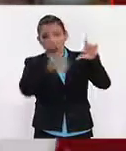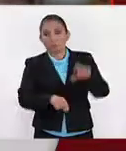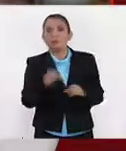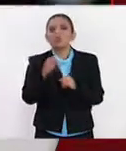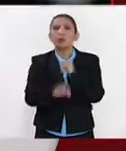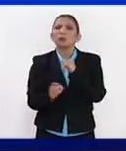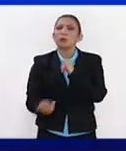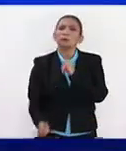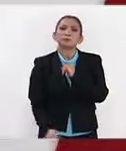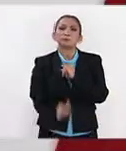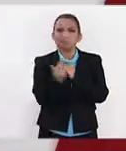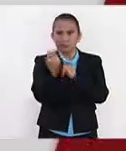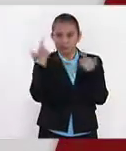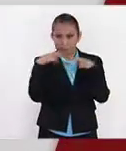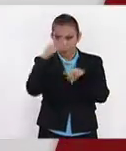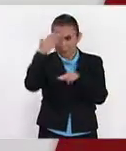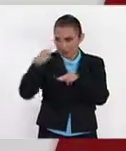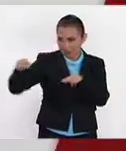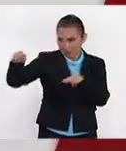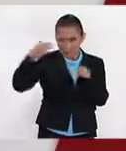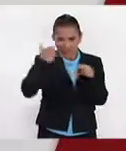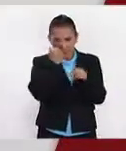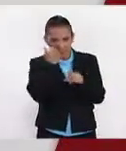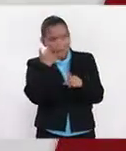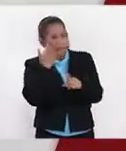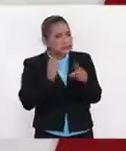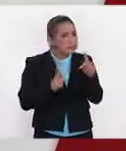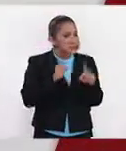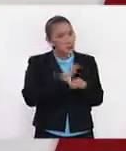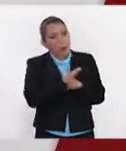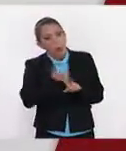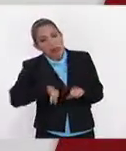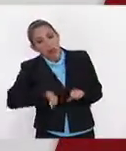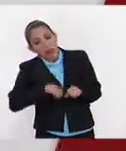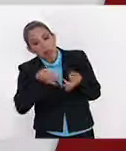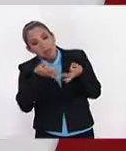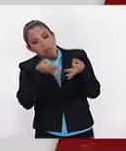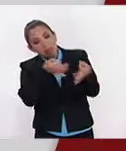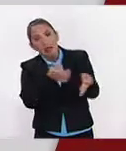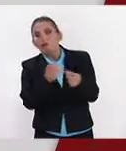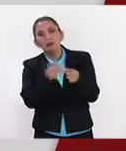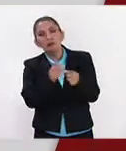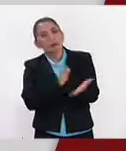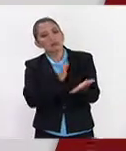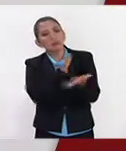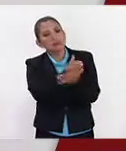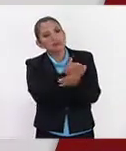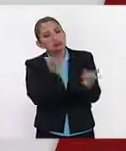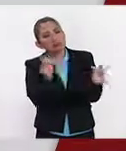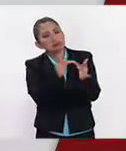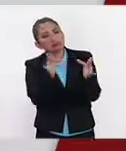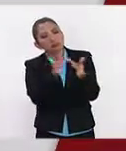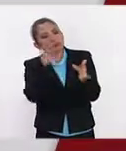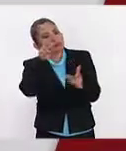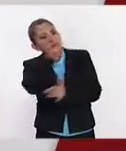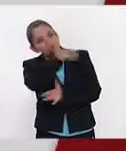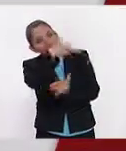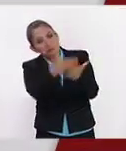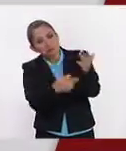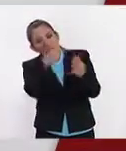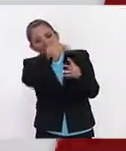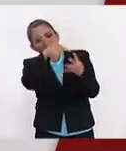Finalmente, profesora, para que los estudiantes que nos están viendo y estén interesados, ¿a dónde pueden, dónde pueden revisar,